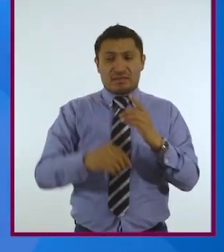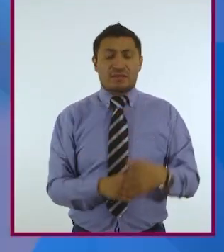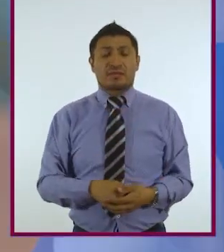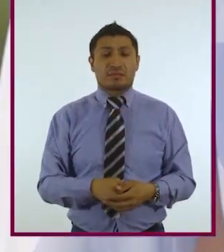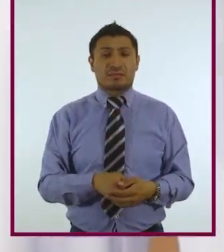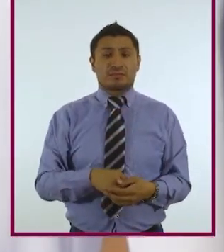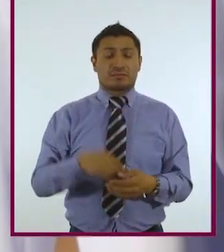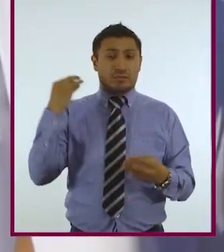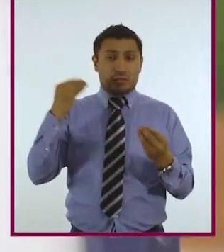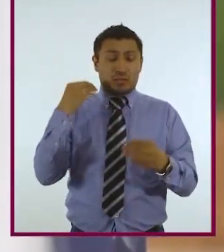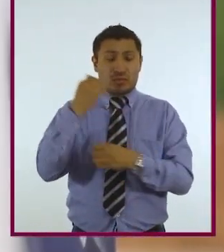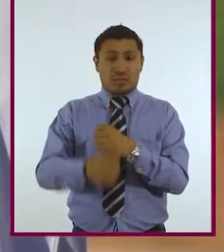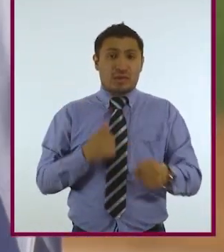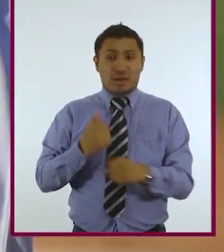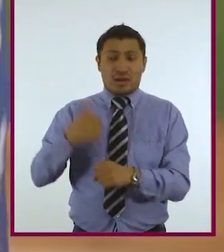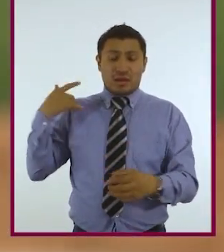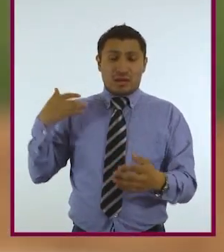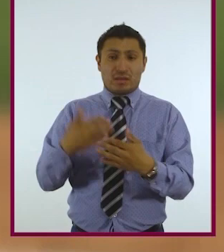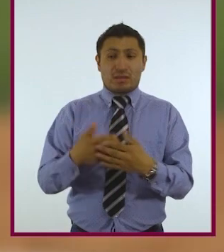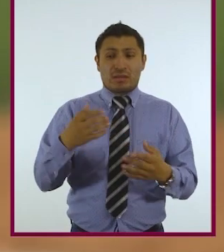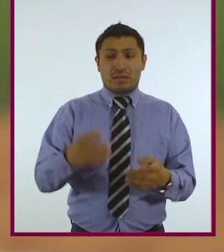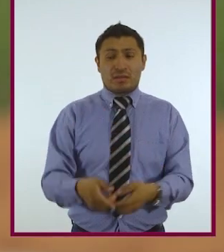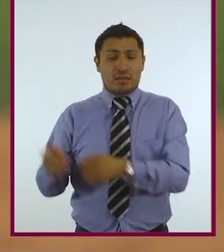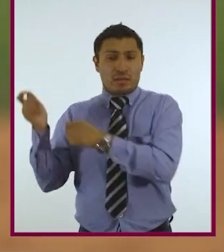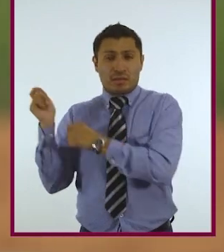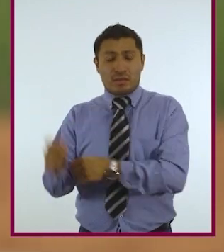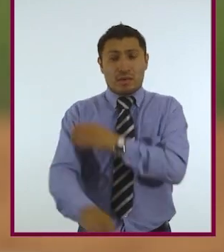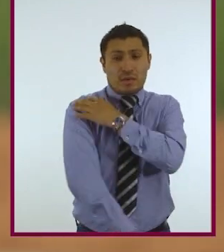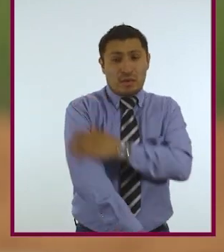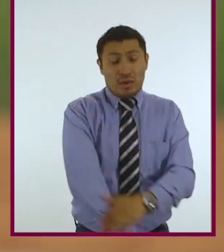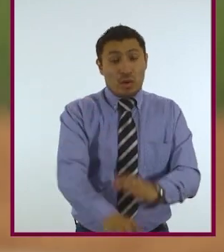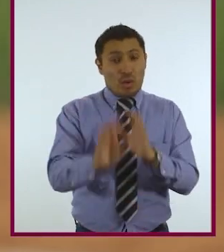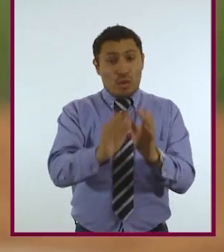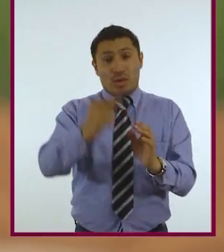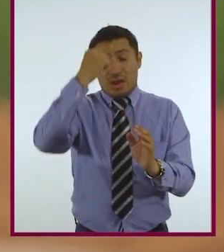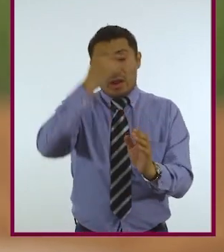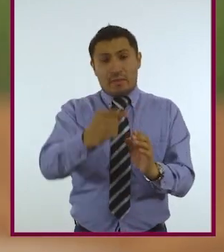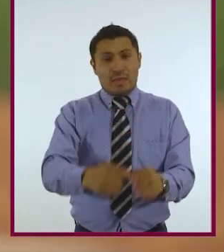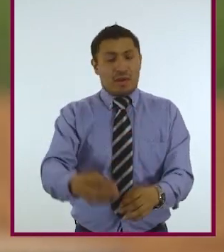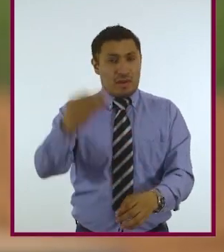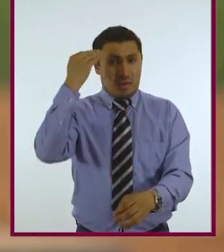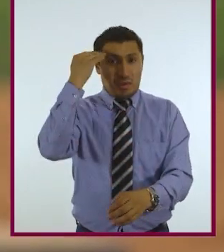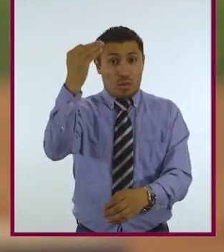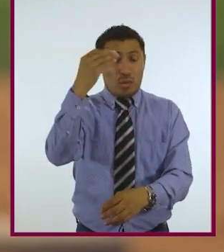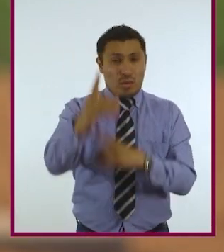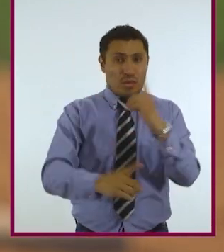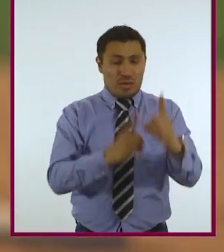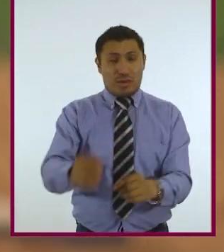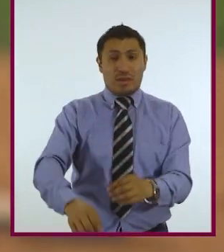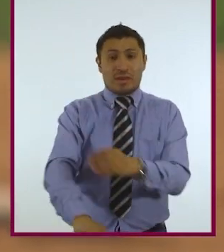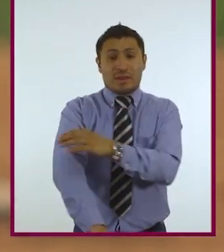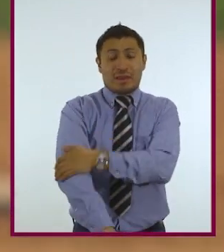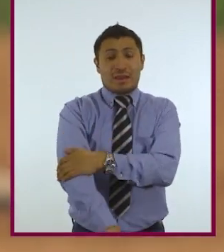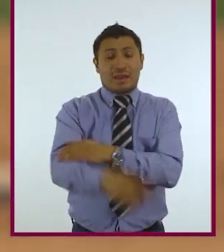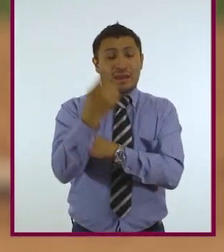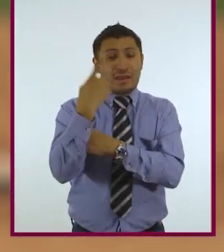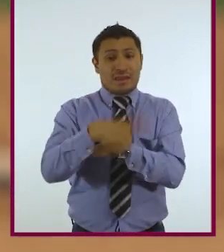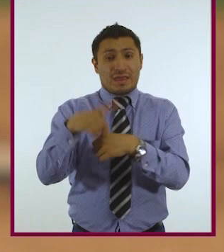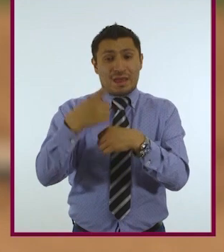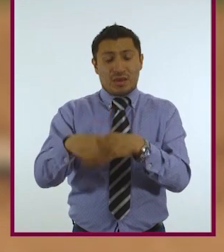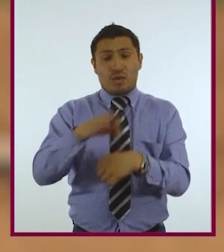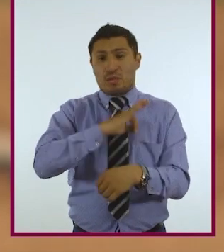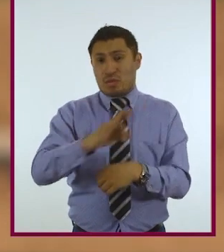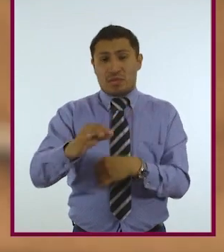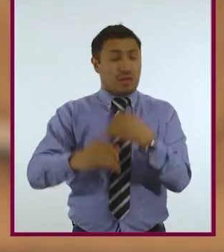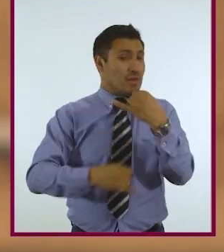Durante décadas, los lanzadores en el béisbol cuidaban su brazo para poder tener una carrera duradera, pues una lesión los podía dejar sin